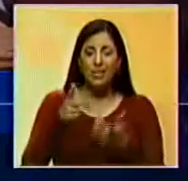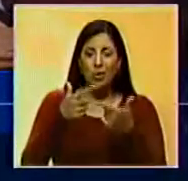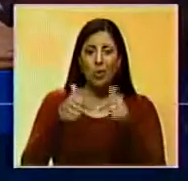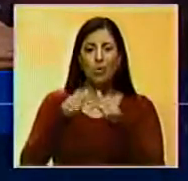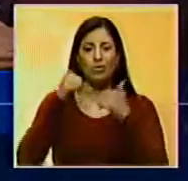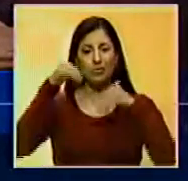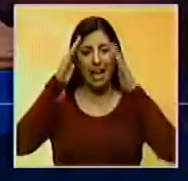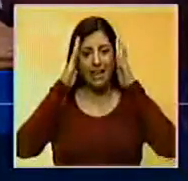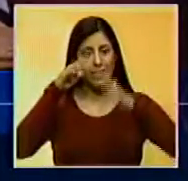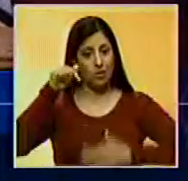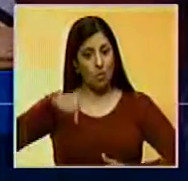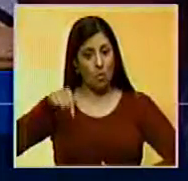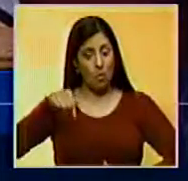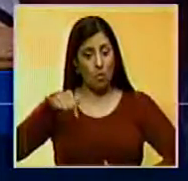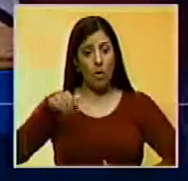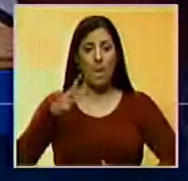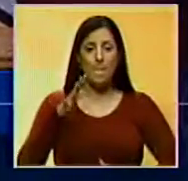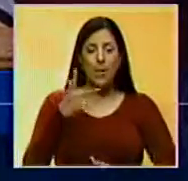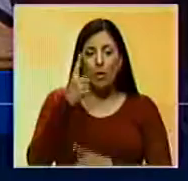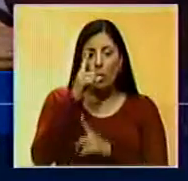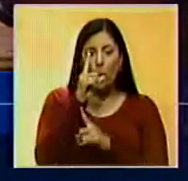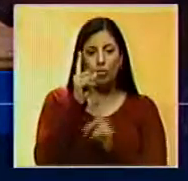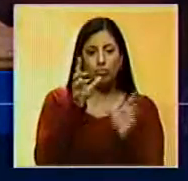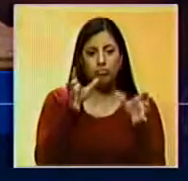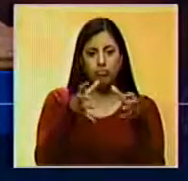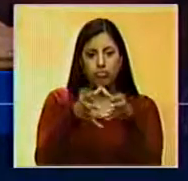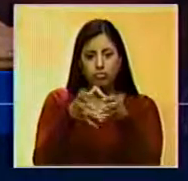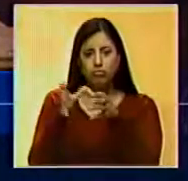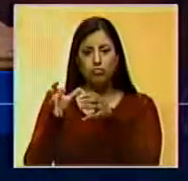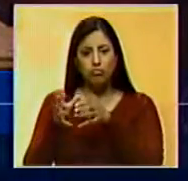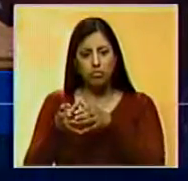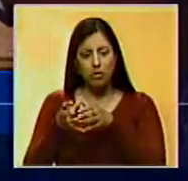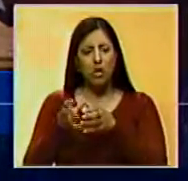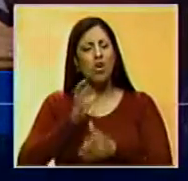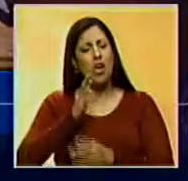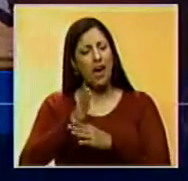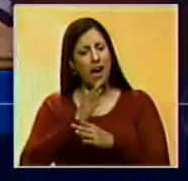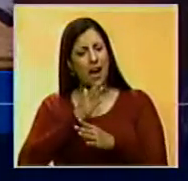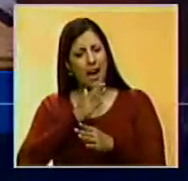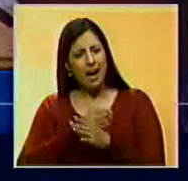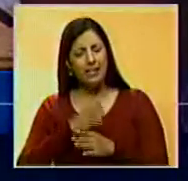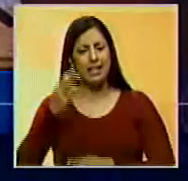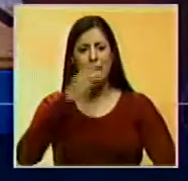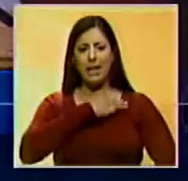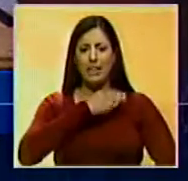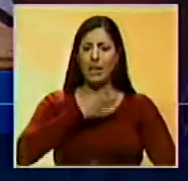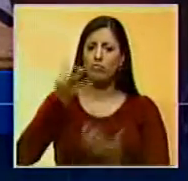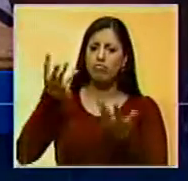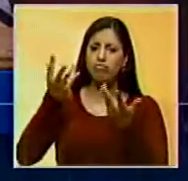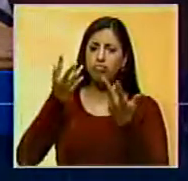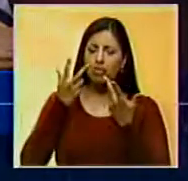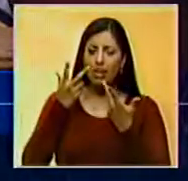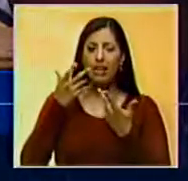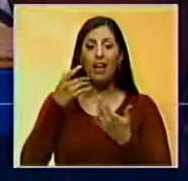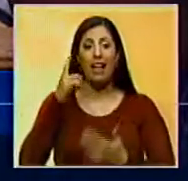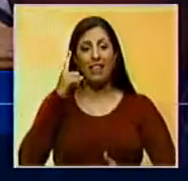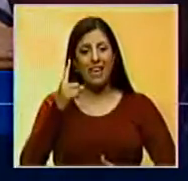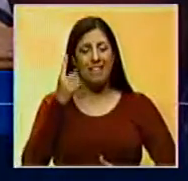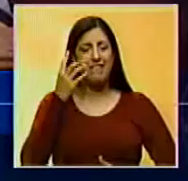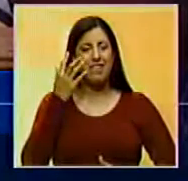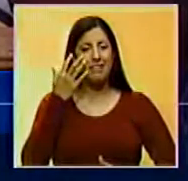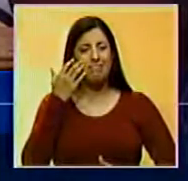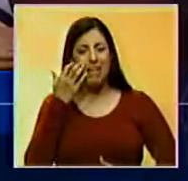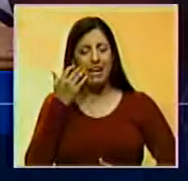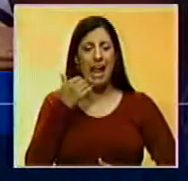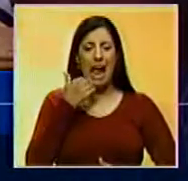vamos a atender el día de hoy, no van a ser las únicas. Bueno, bien lo decía mi general, vamos a, si se quiere, es una experiencia